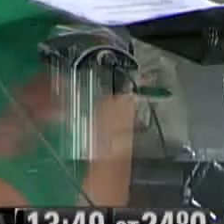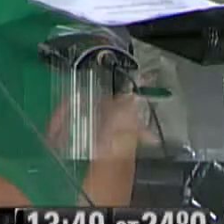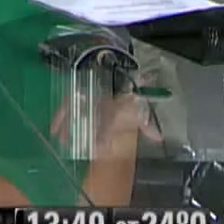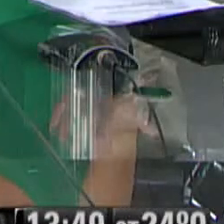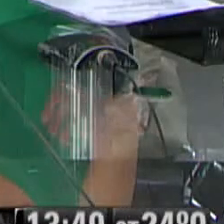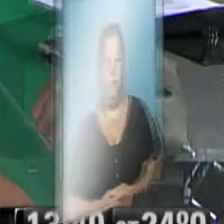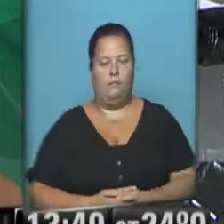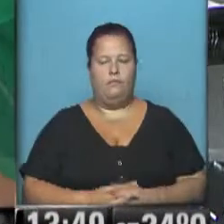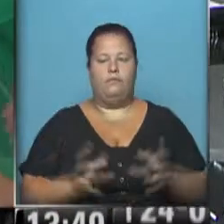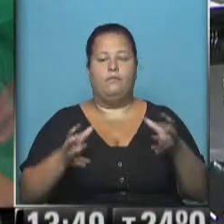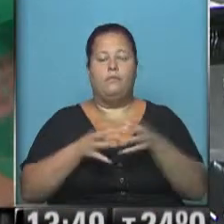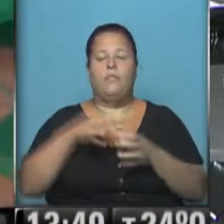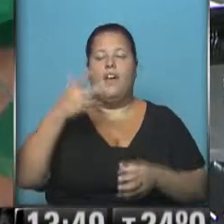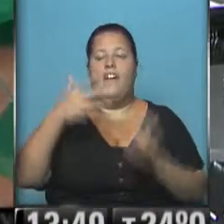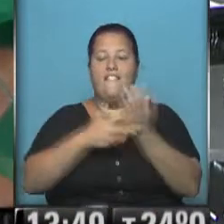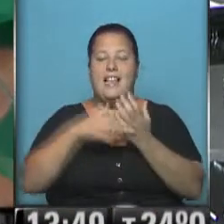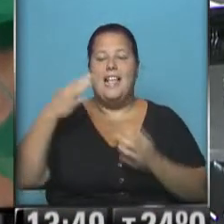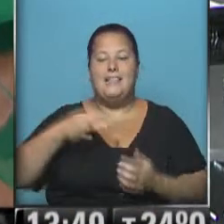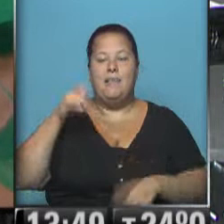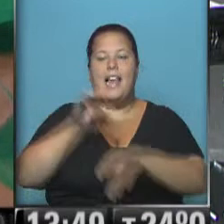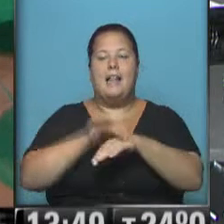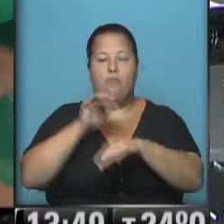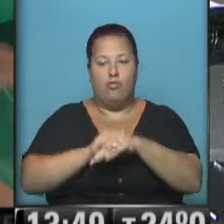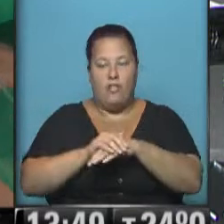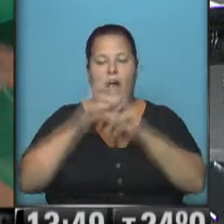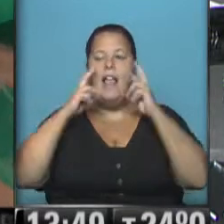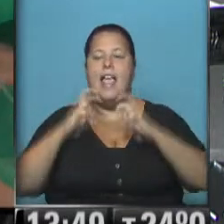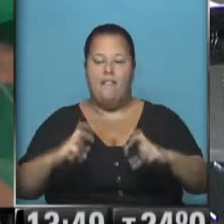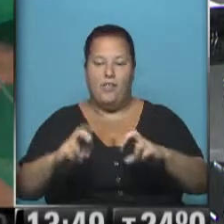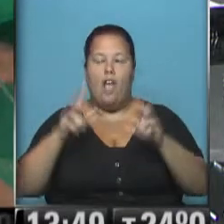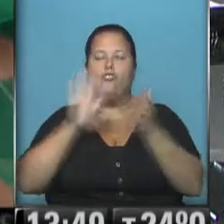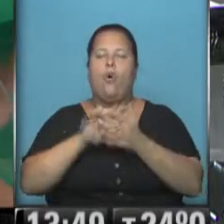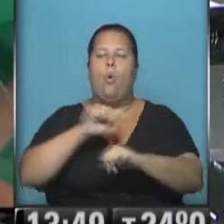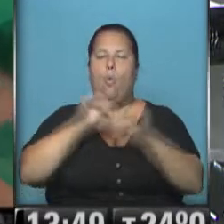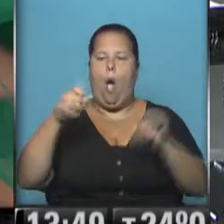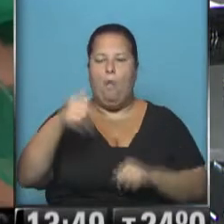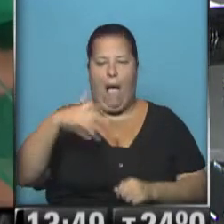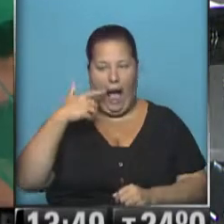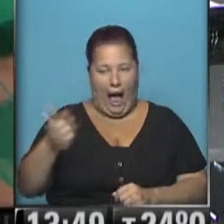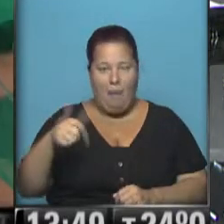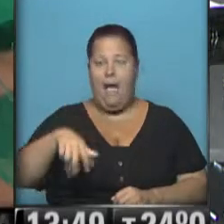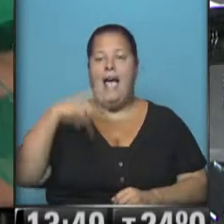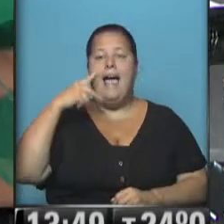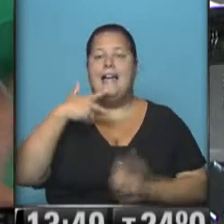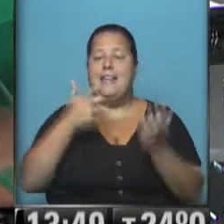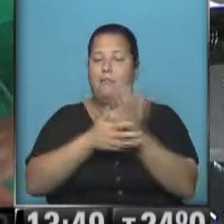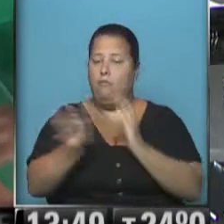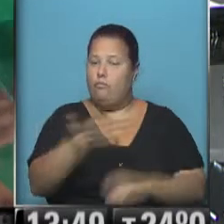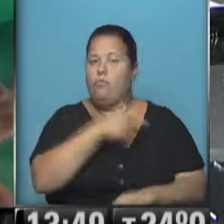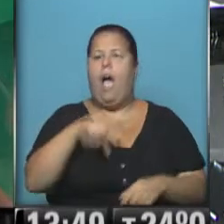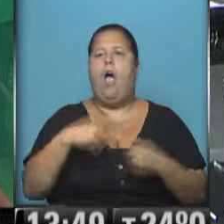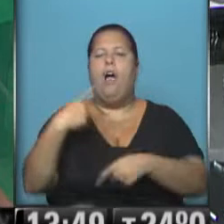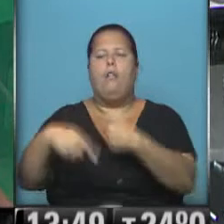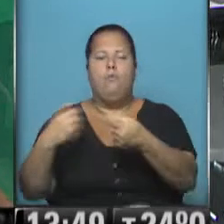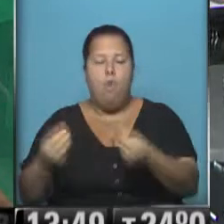Hay una unidad fiscal especial que tenía a su cargo la investigación del atentado a la AMIA. Ya no está Nisman y lo que nos preguntamos es cómo va a